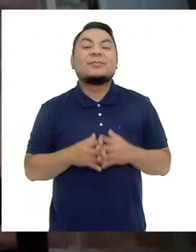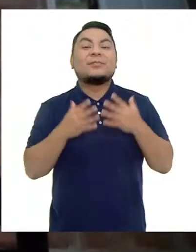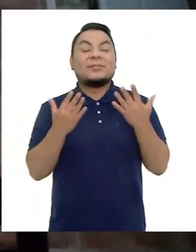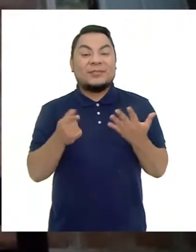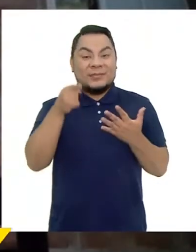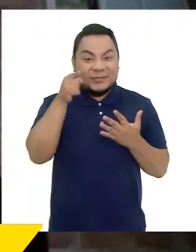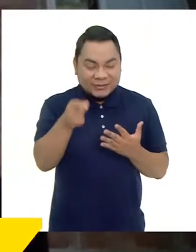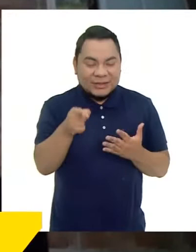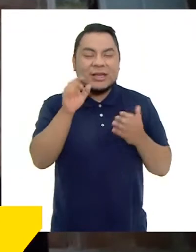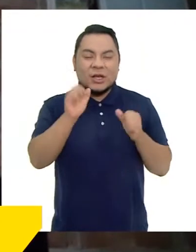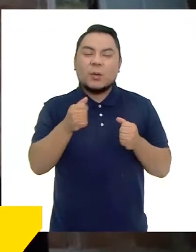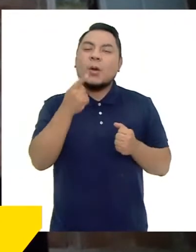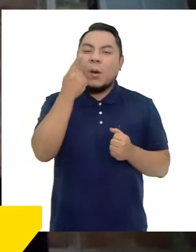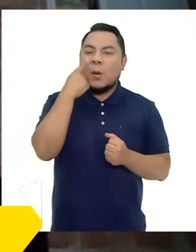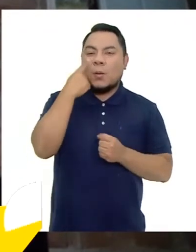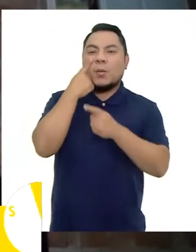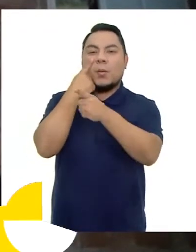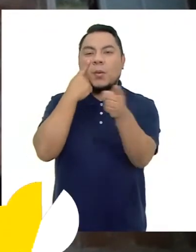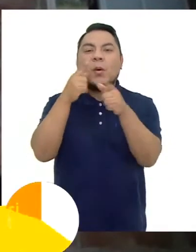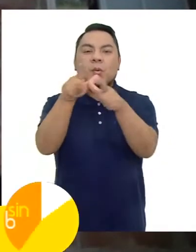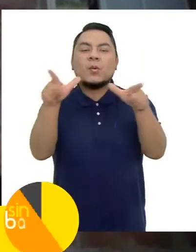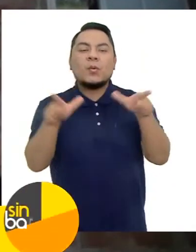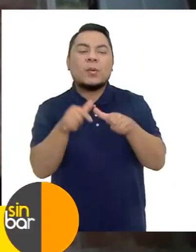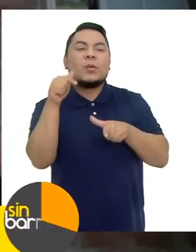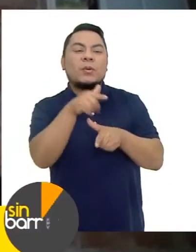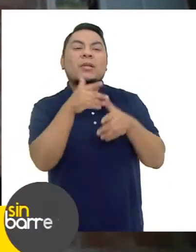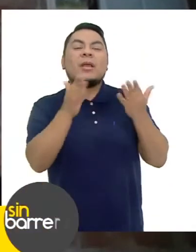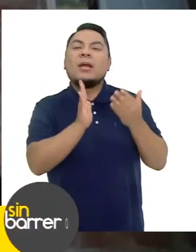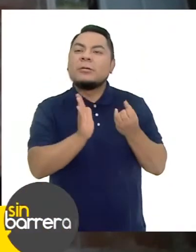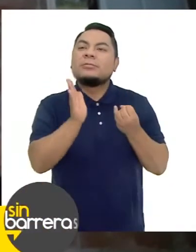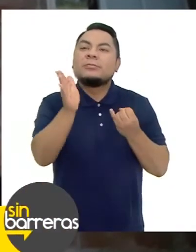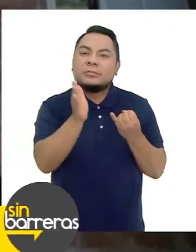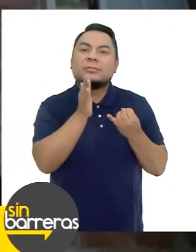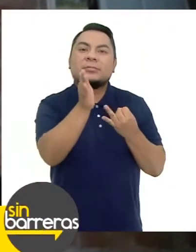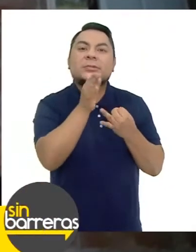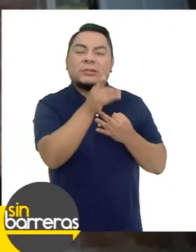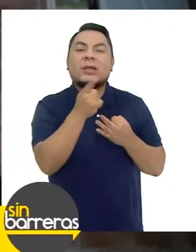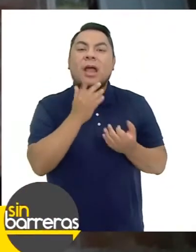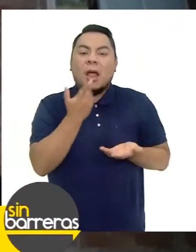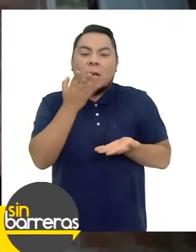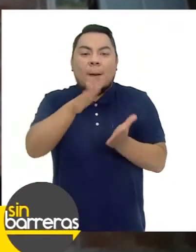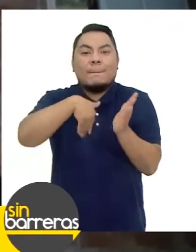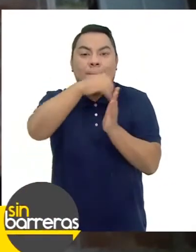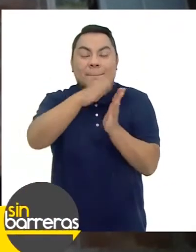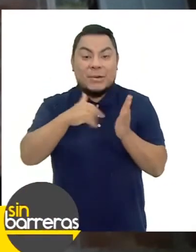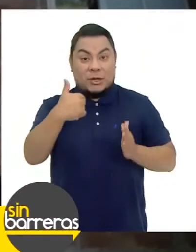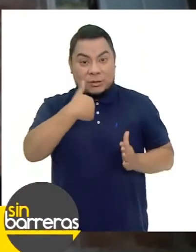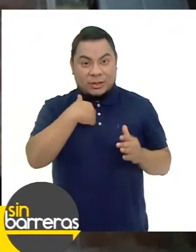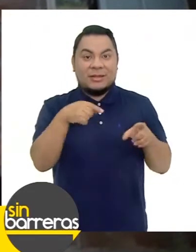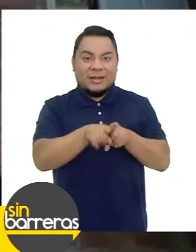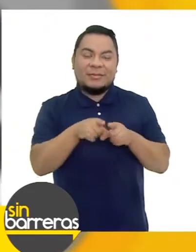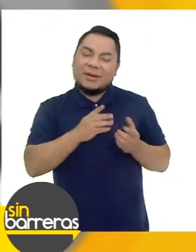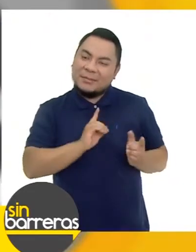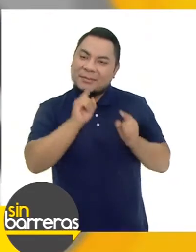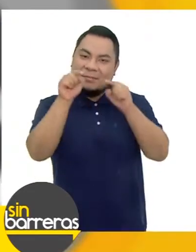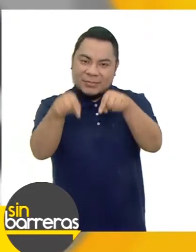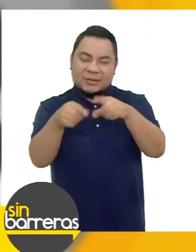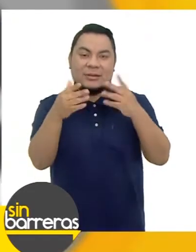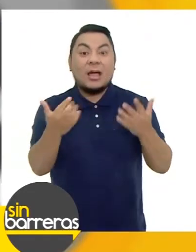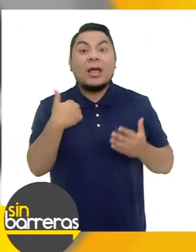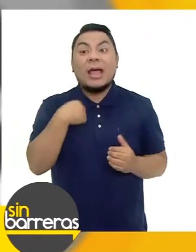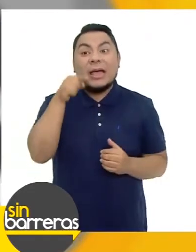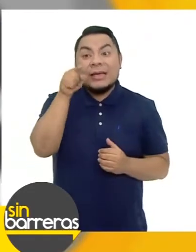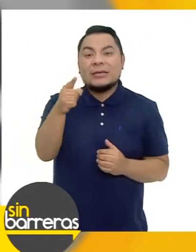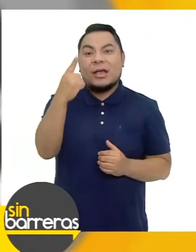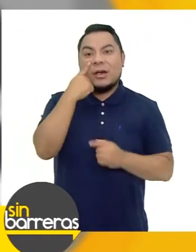Él nos llevó a conocer los lugares a donde iba a pintar, en mi caso sí me llevó. Y